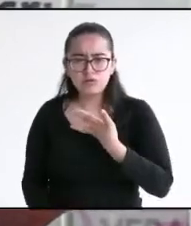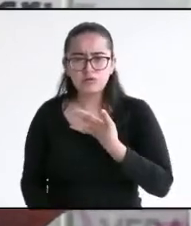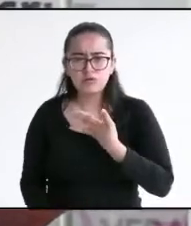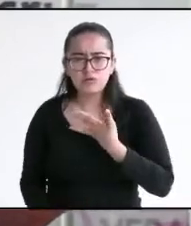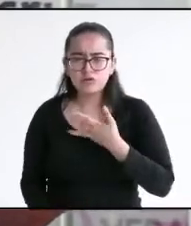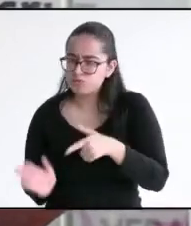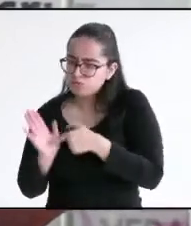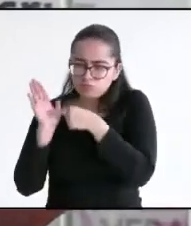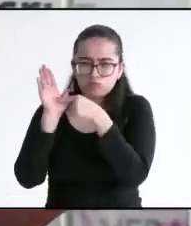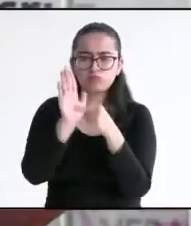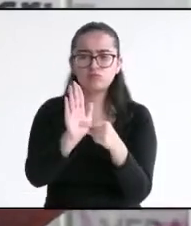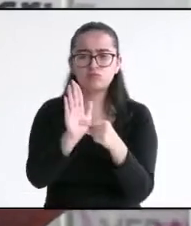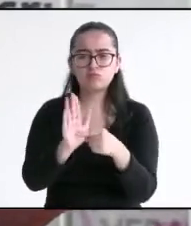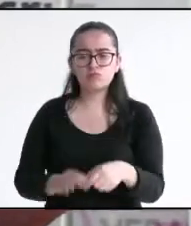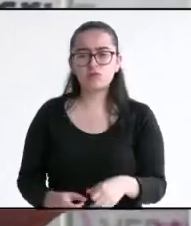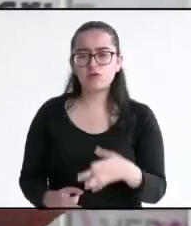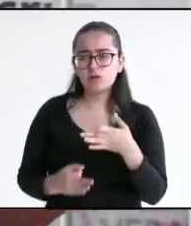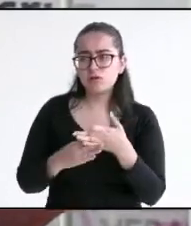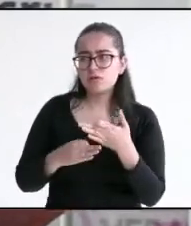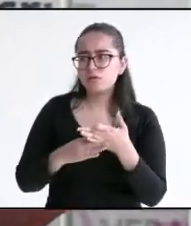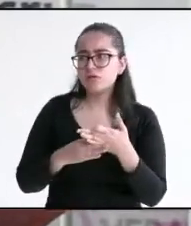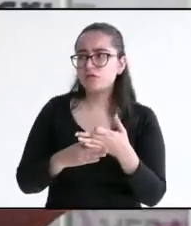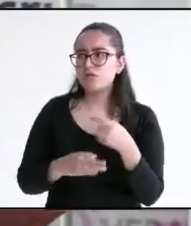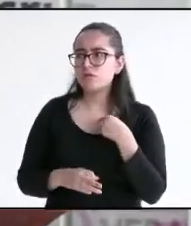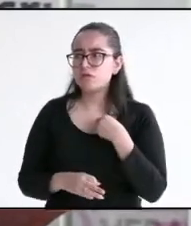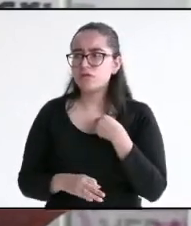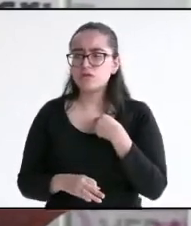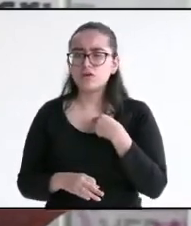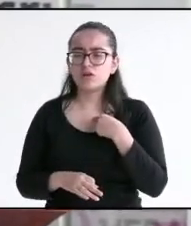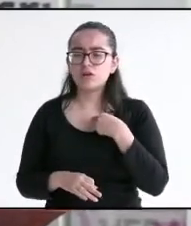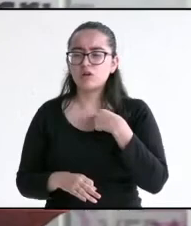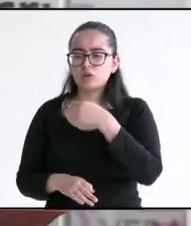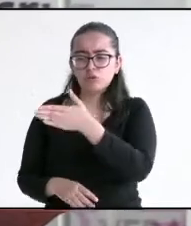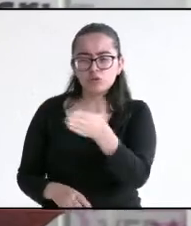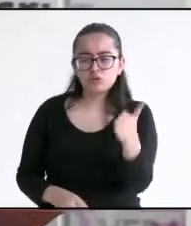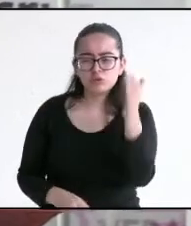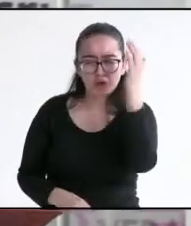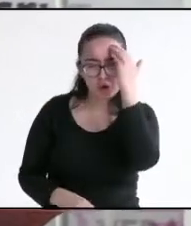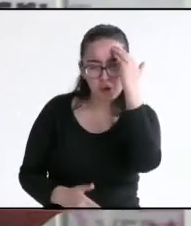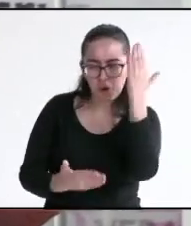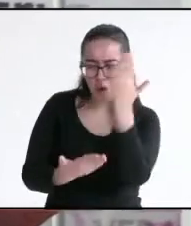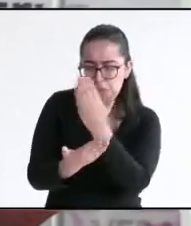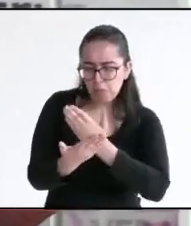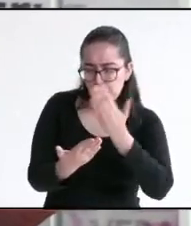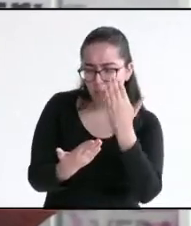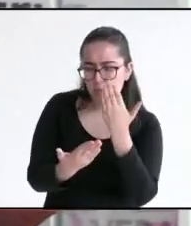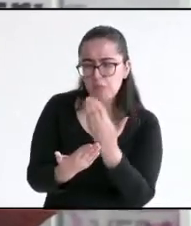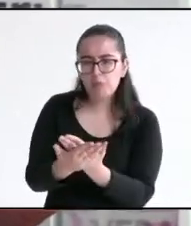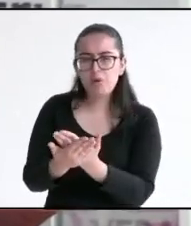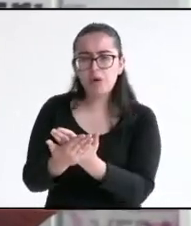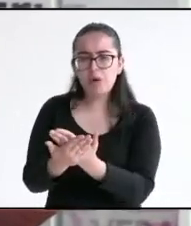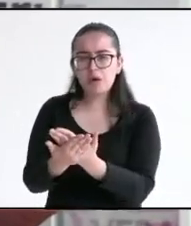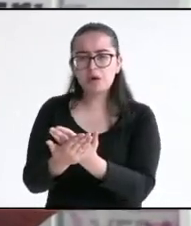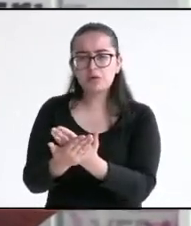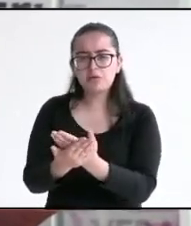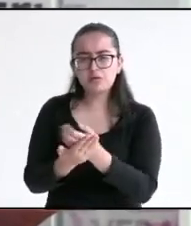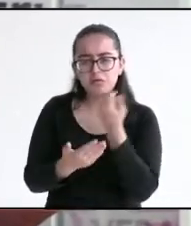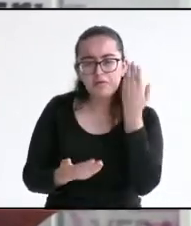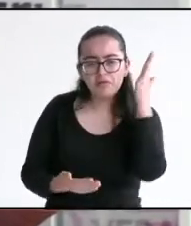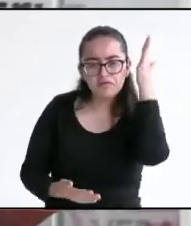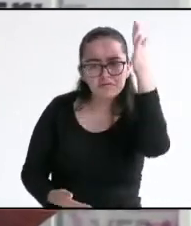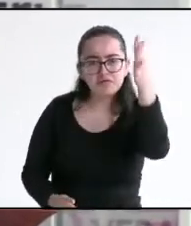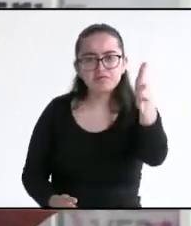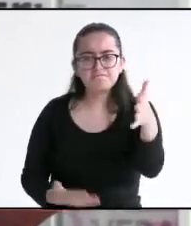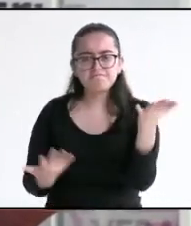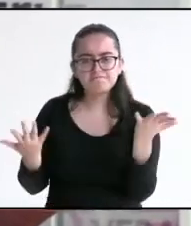hechos. Y vengo ahorita aquí a darles a conocer en unos momentos más mi plataforma de campaña, como